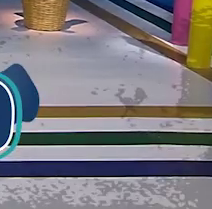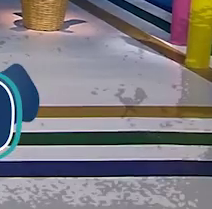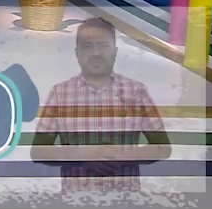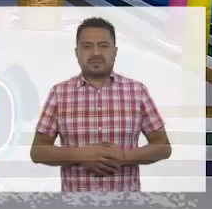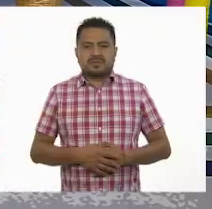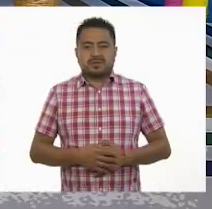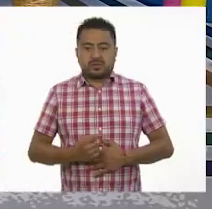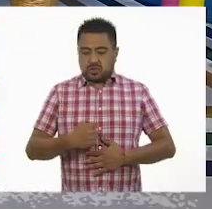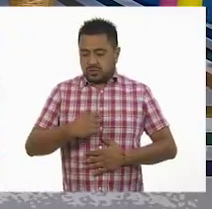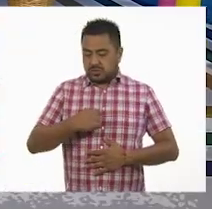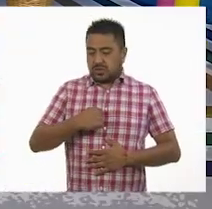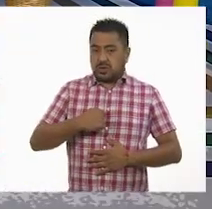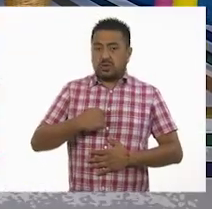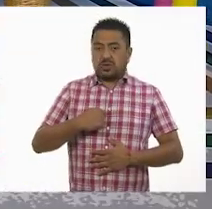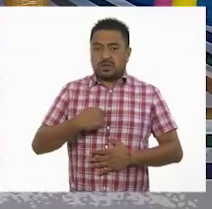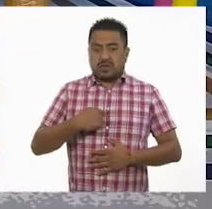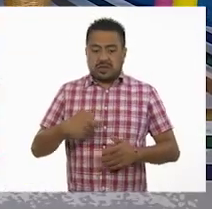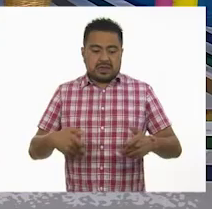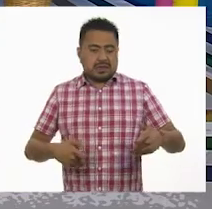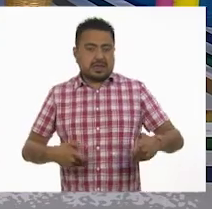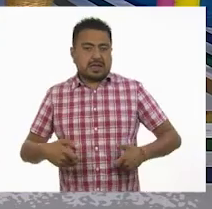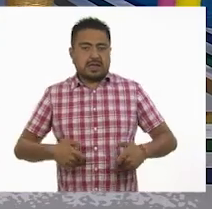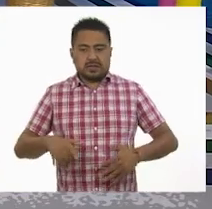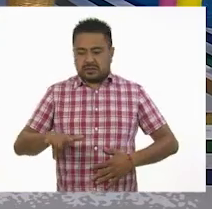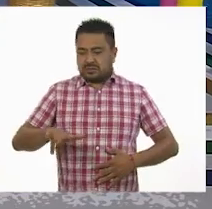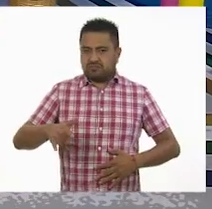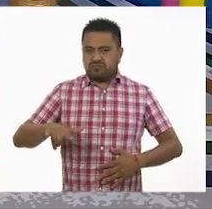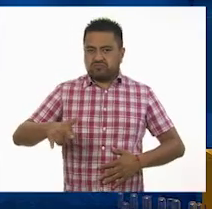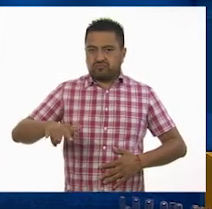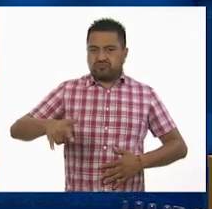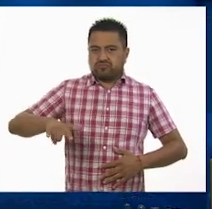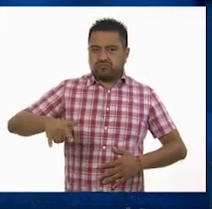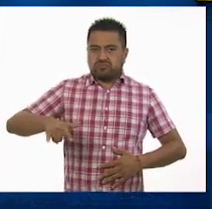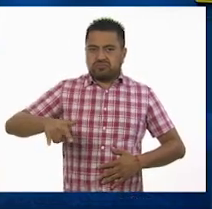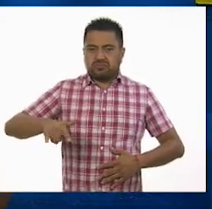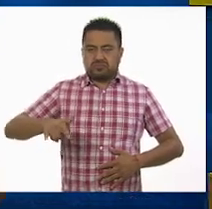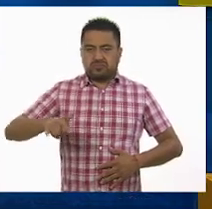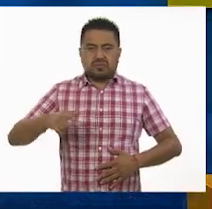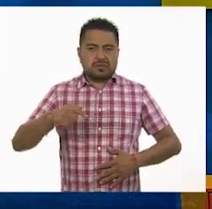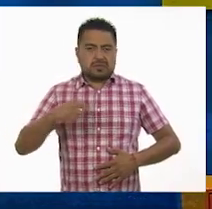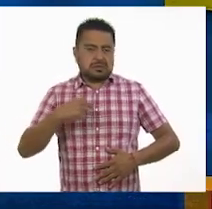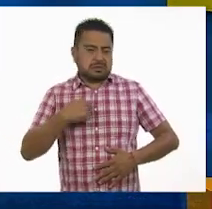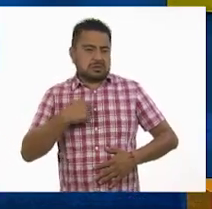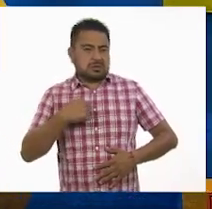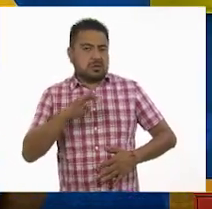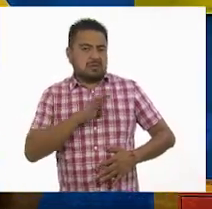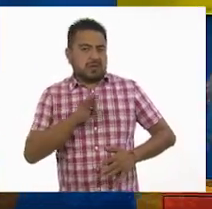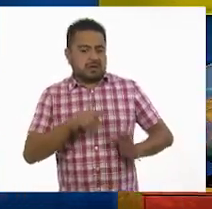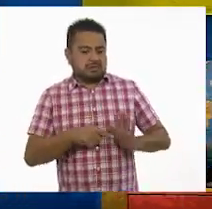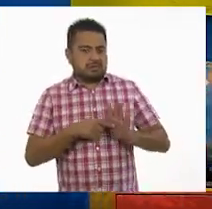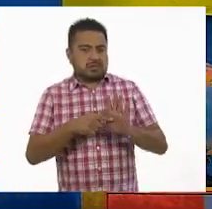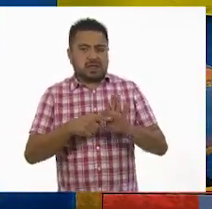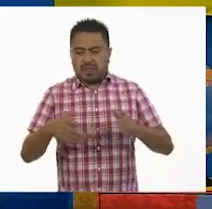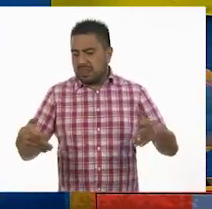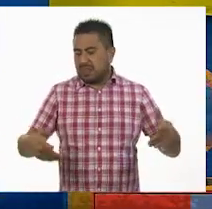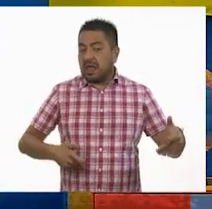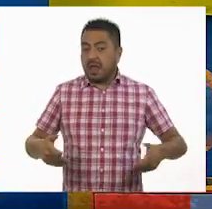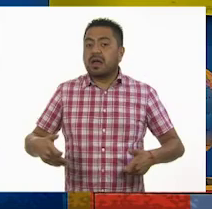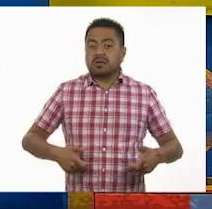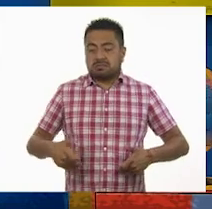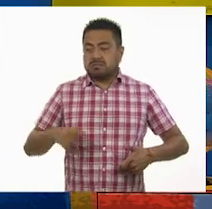Yo soy el teatro de títeres. Títeres, tipo de representación teatral